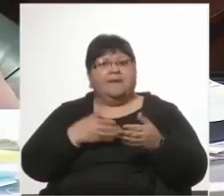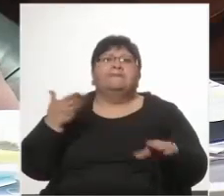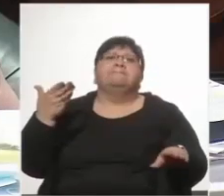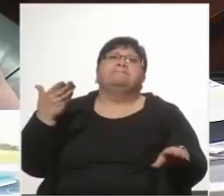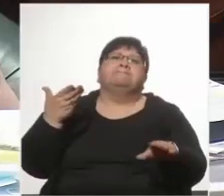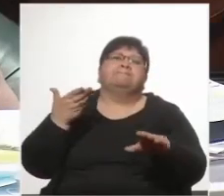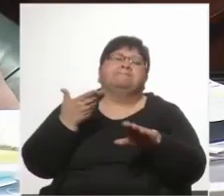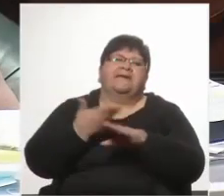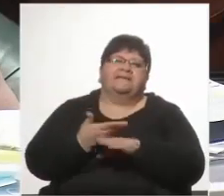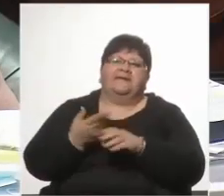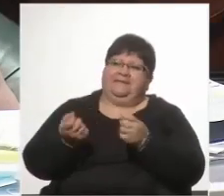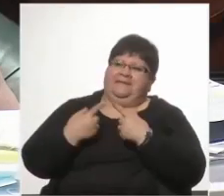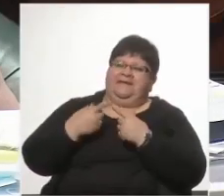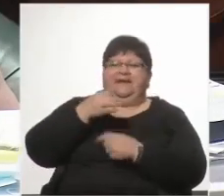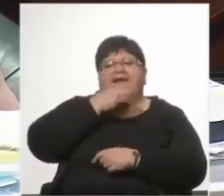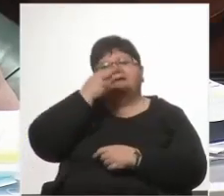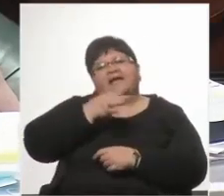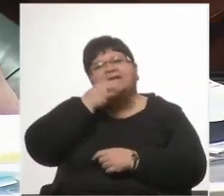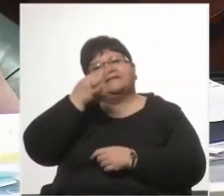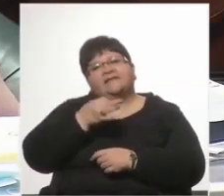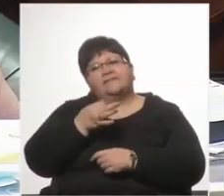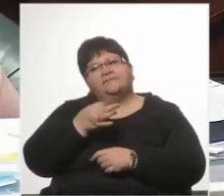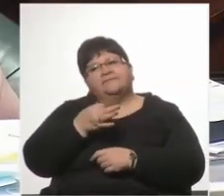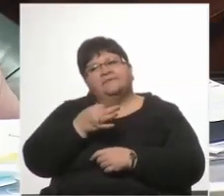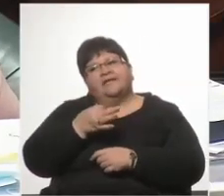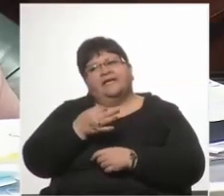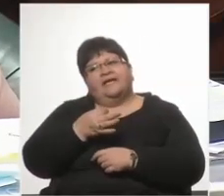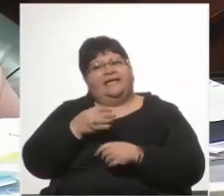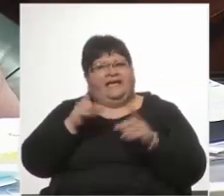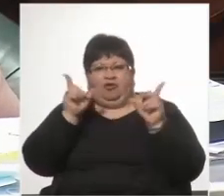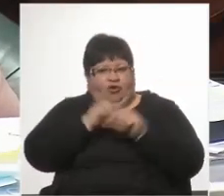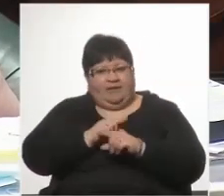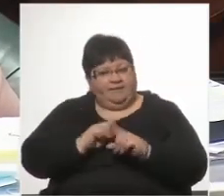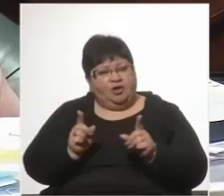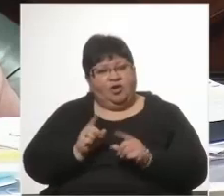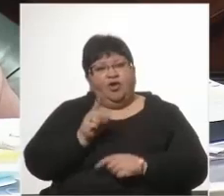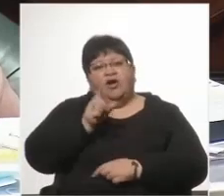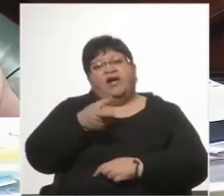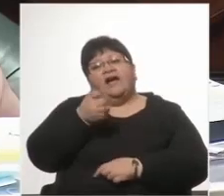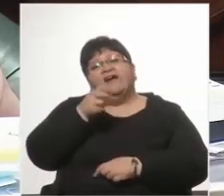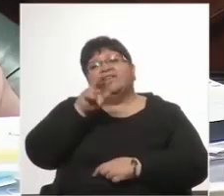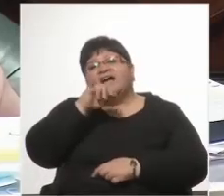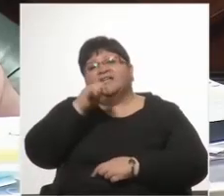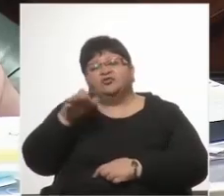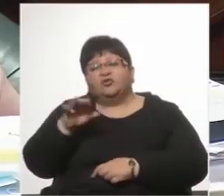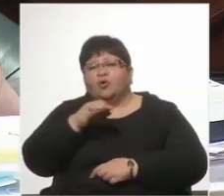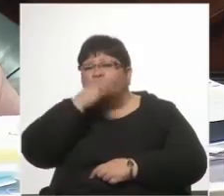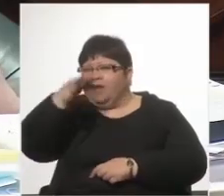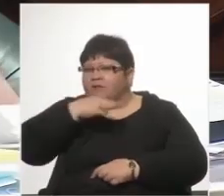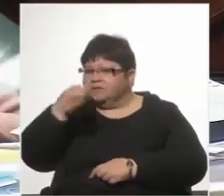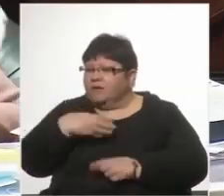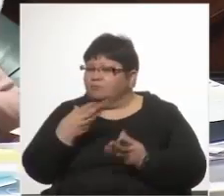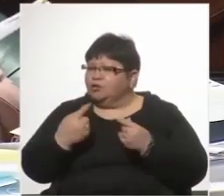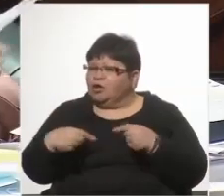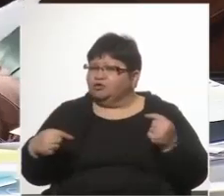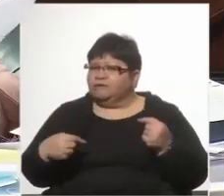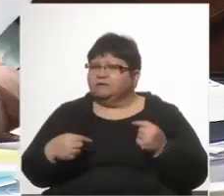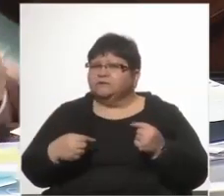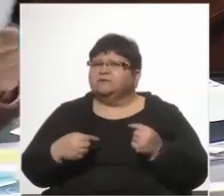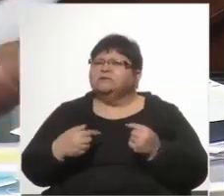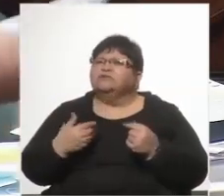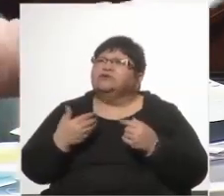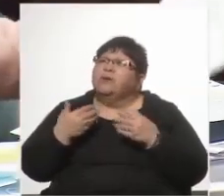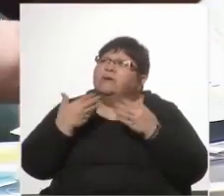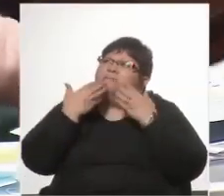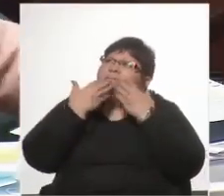me vinieran las actas, el que quedó sin terminar, ya Gavazo decía muchas cosas. Yo me pregunto si el cambio de